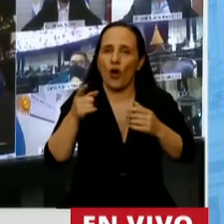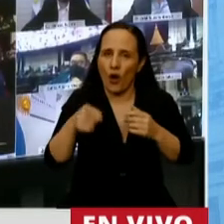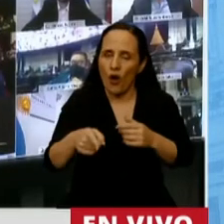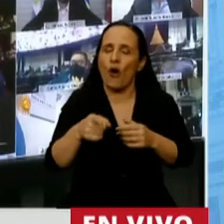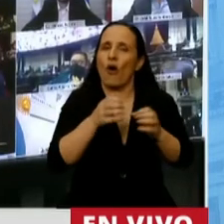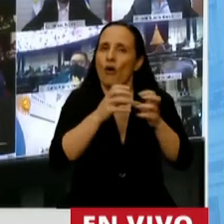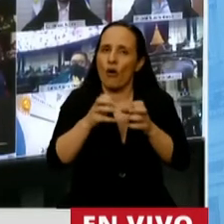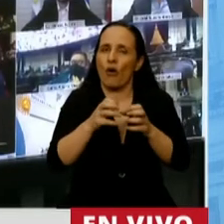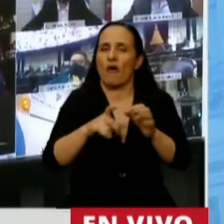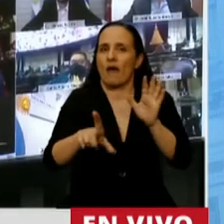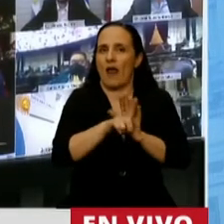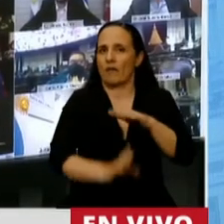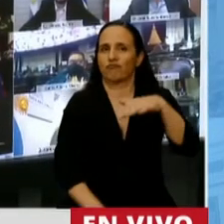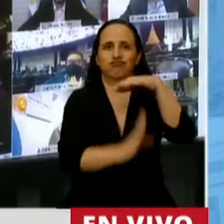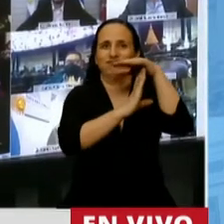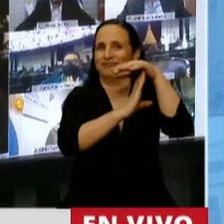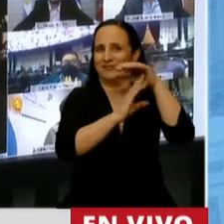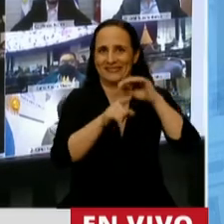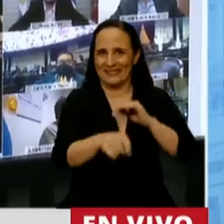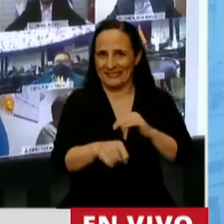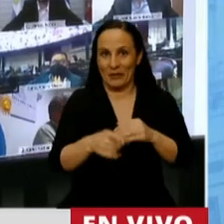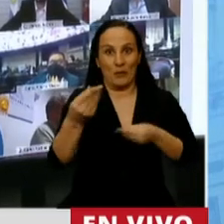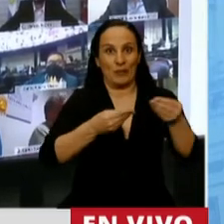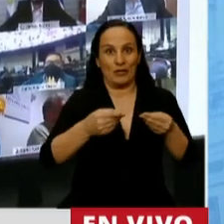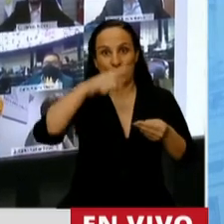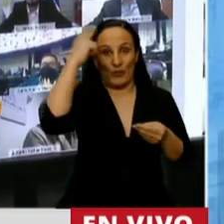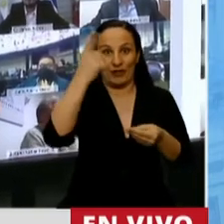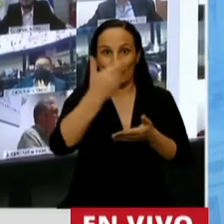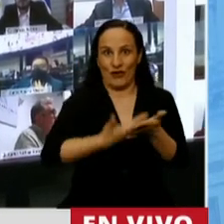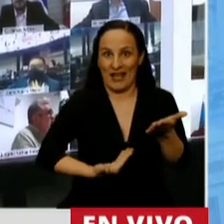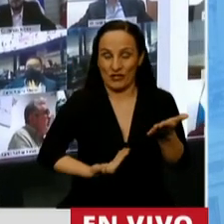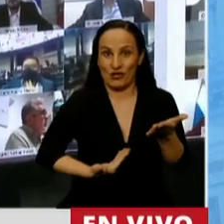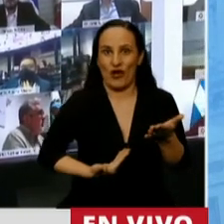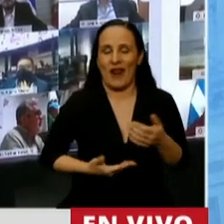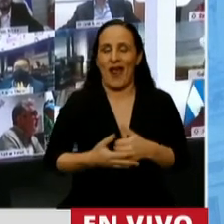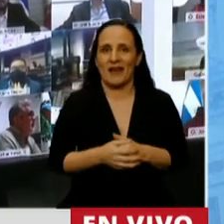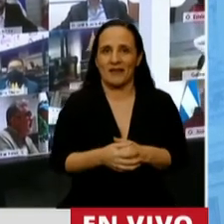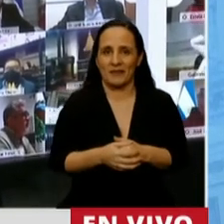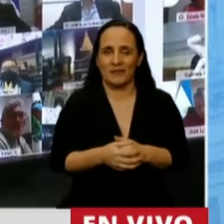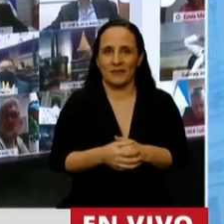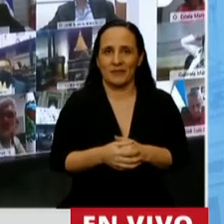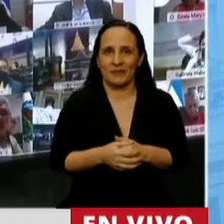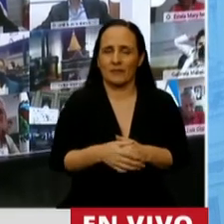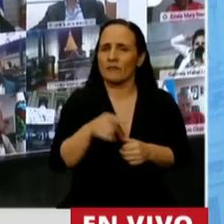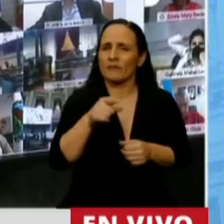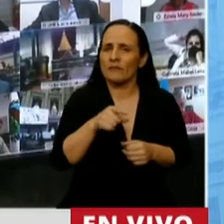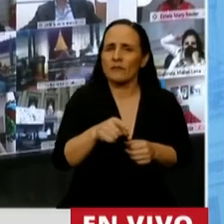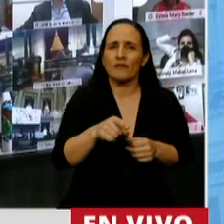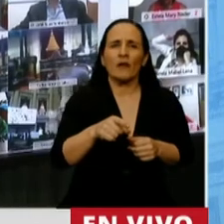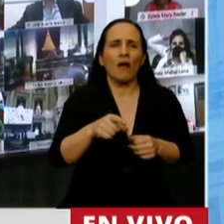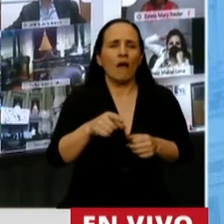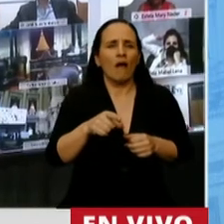de la ley de leyes, el presupuesto nacional que la verdad no se debería negar a ningún